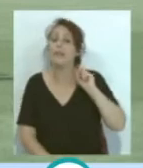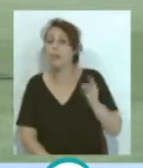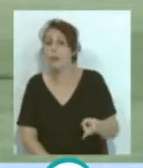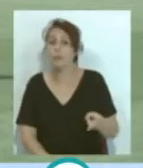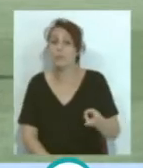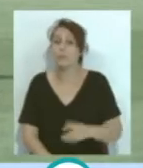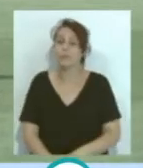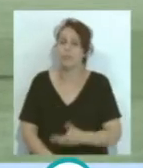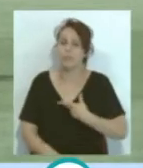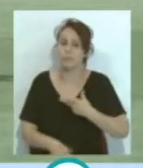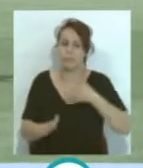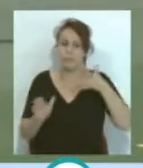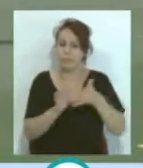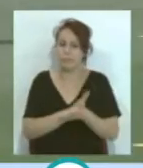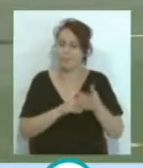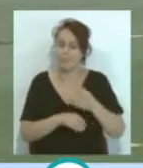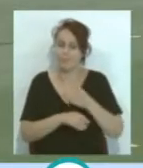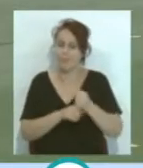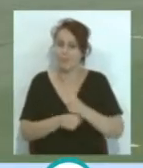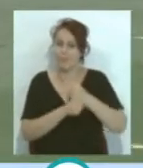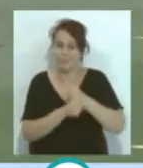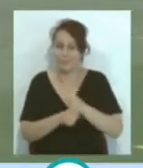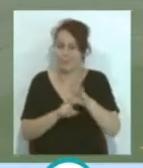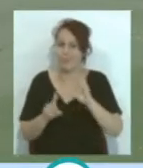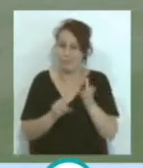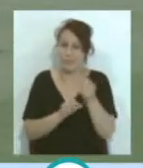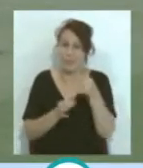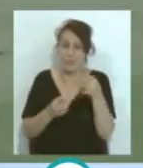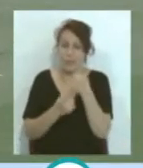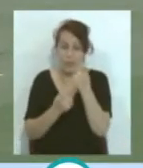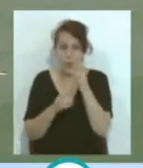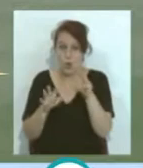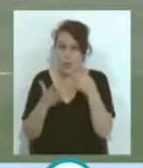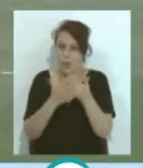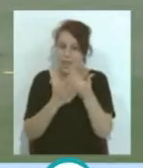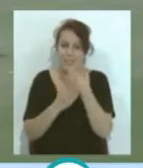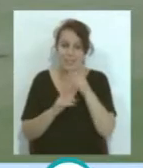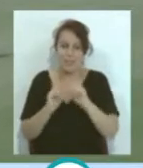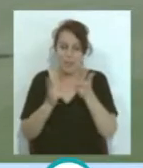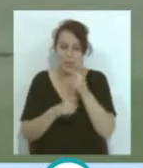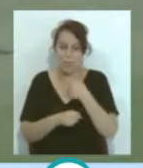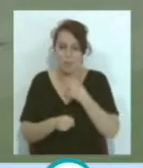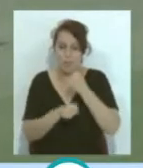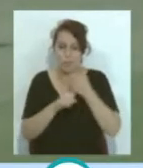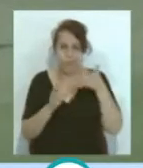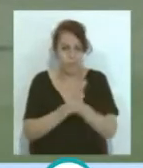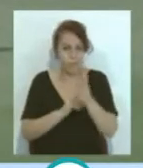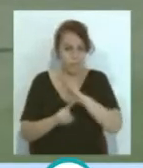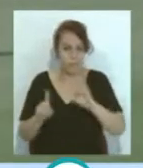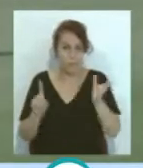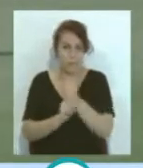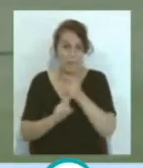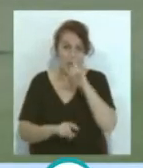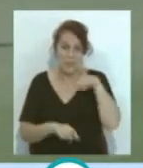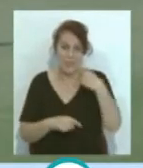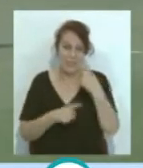encarrilado muy bien la permanencia... ...a falta de ocho jornadas... ...y estamos convencidos de que si el equipo consigue la permanencia... ...año que viene... ...tratará de rearmarse